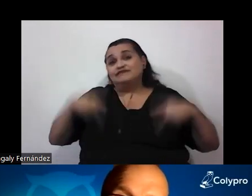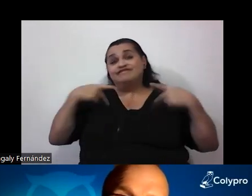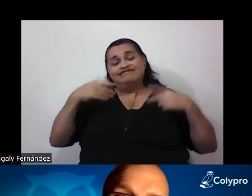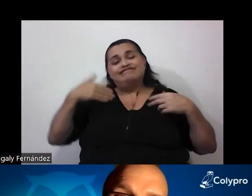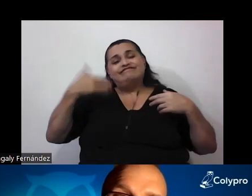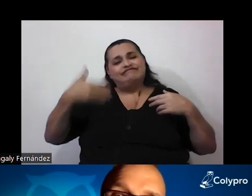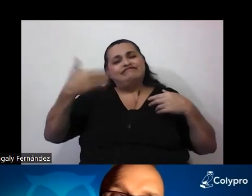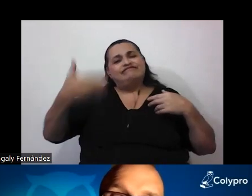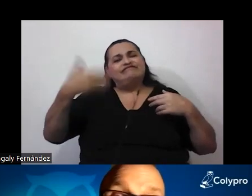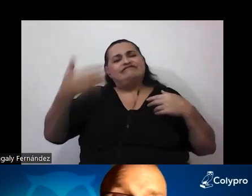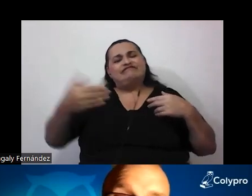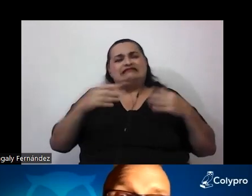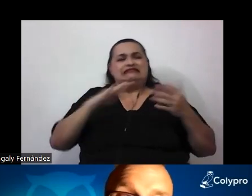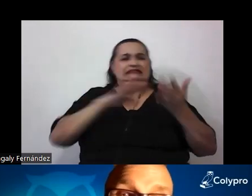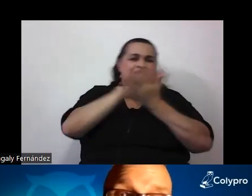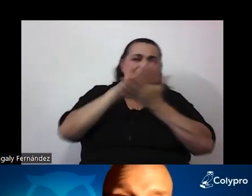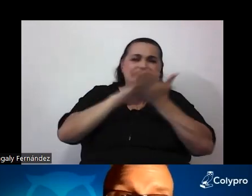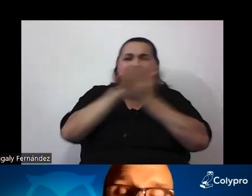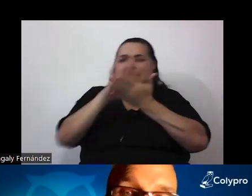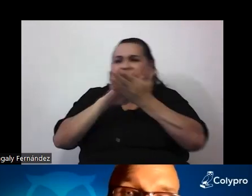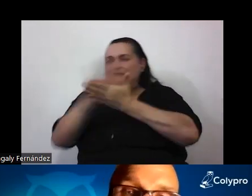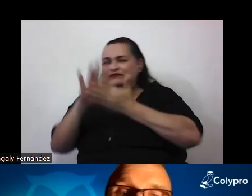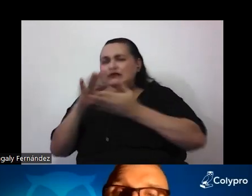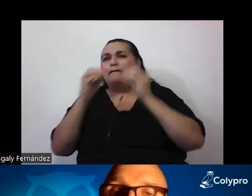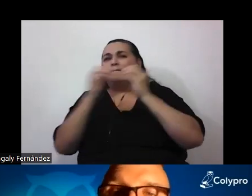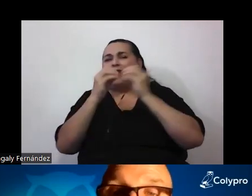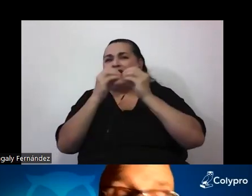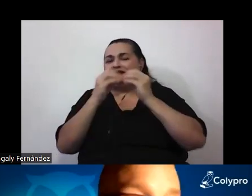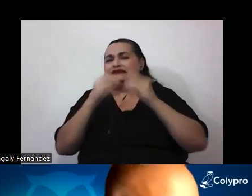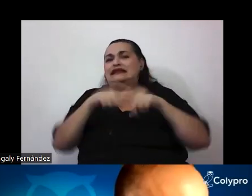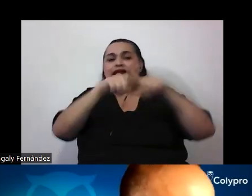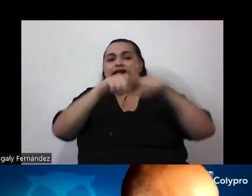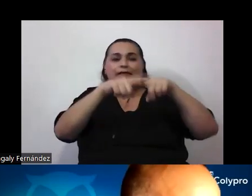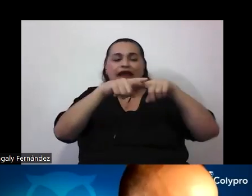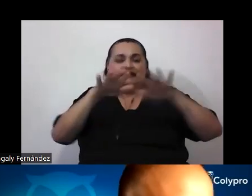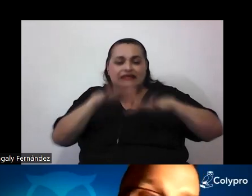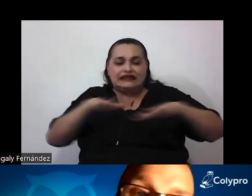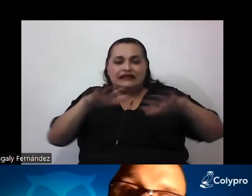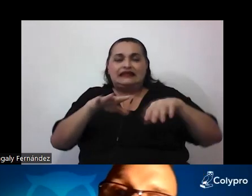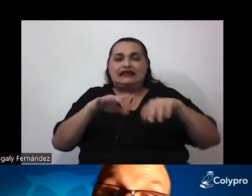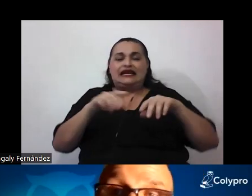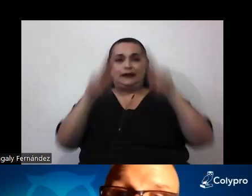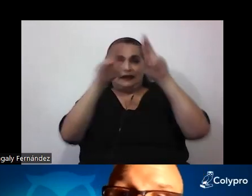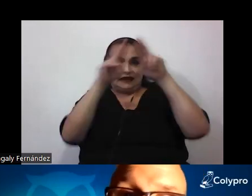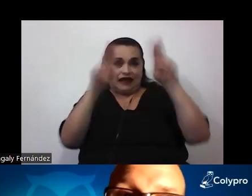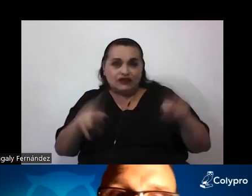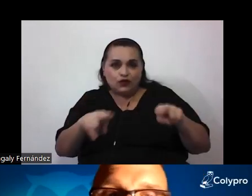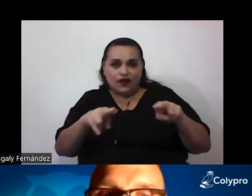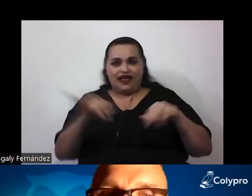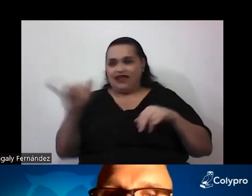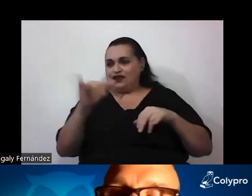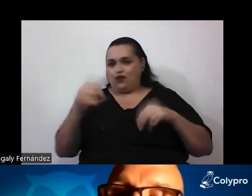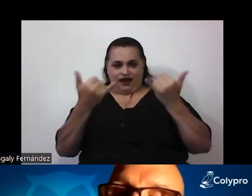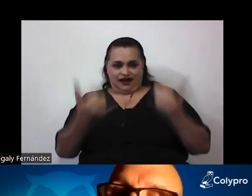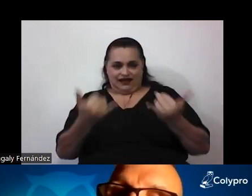atravesadas o transcurren cada vez más mediante entornos virtuales como este en el que nos estamos